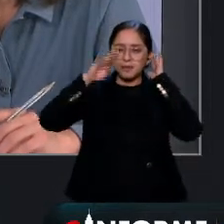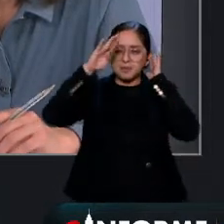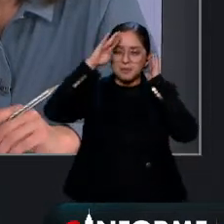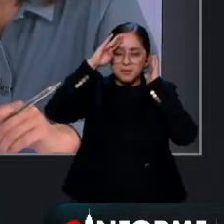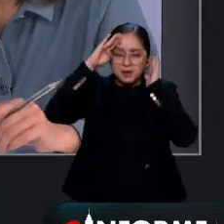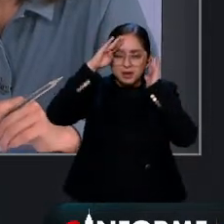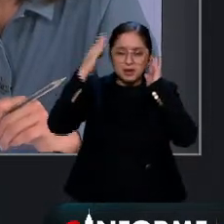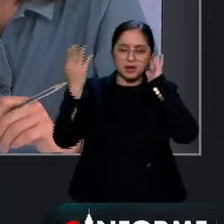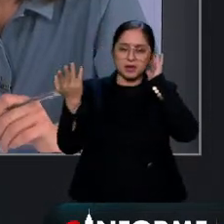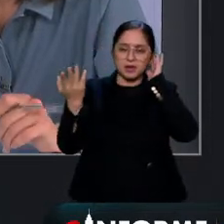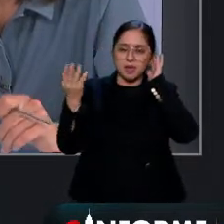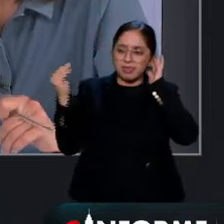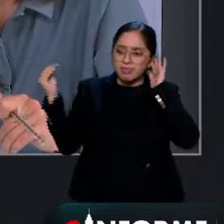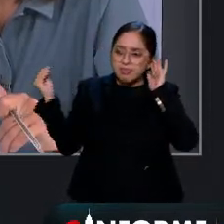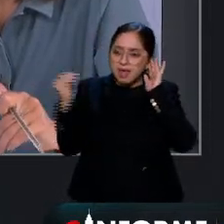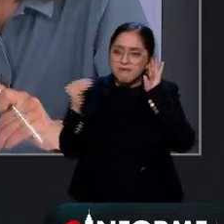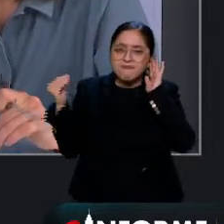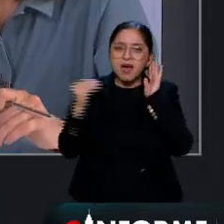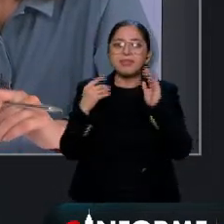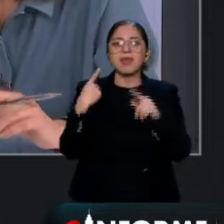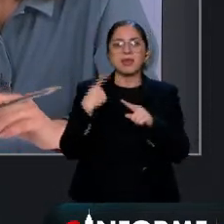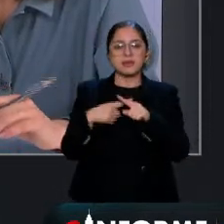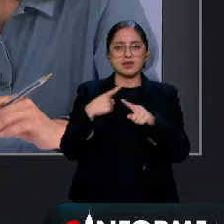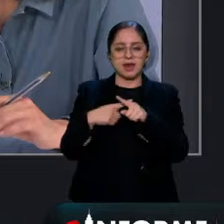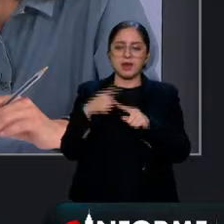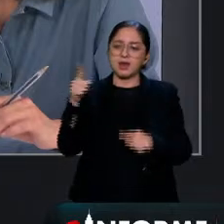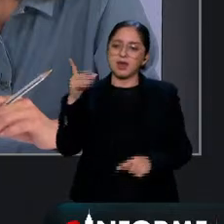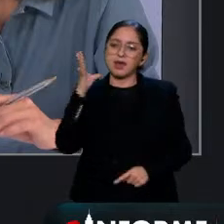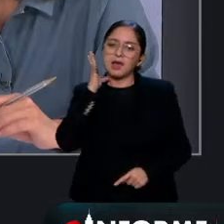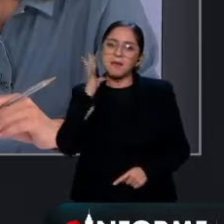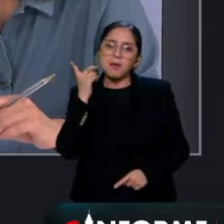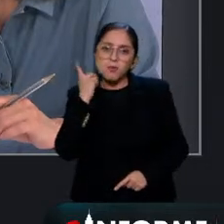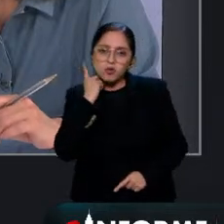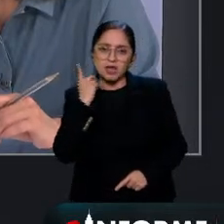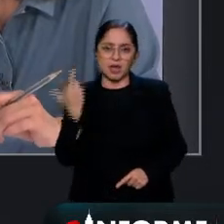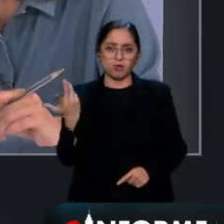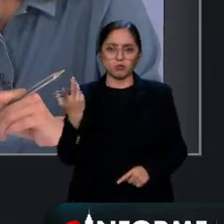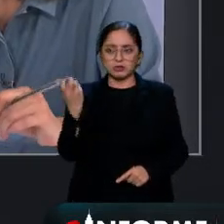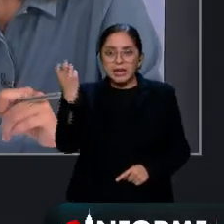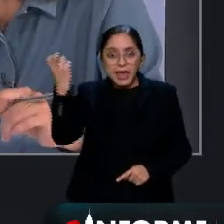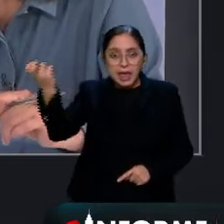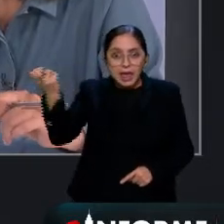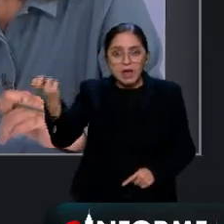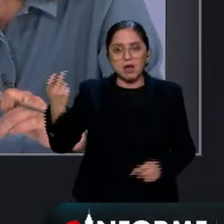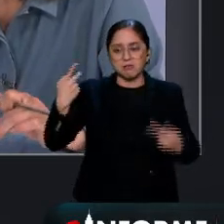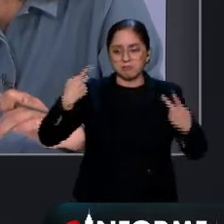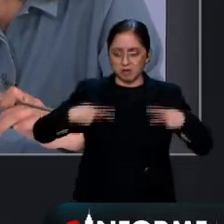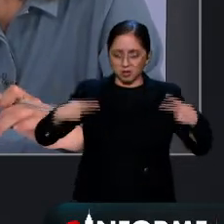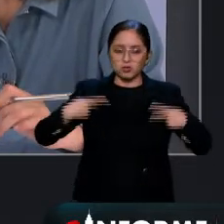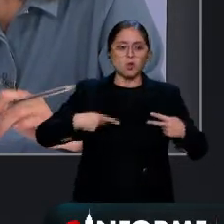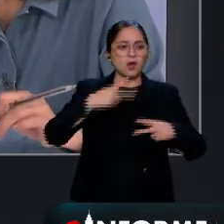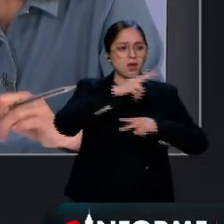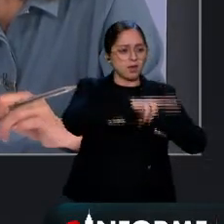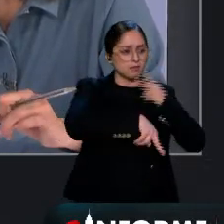los legisladores los legisladores son los que tendrían que estar discutiendo